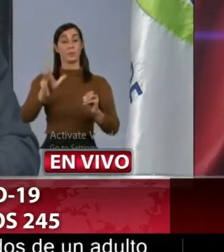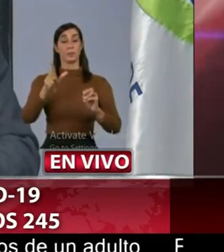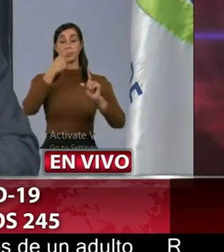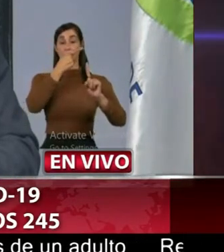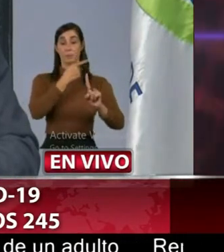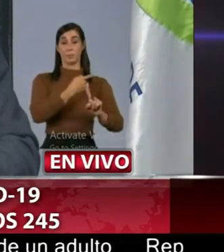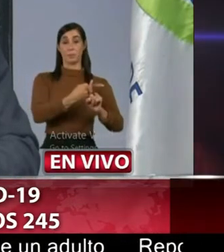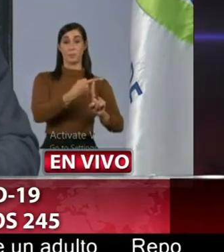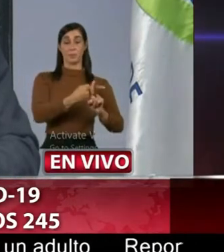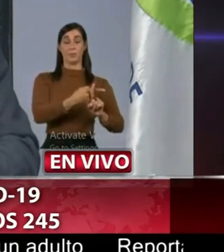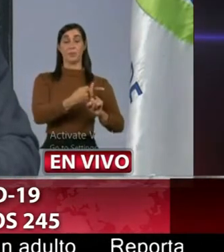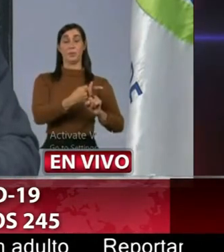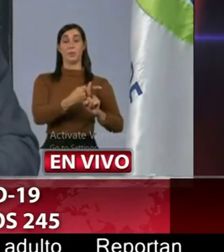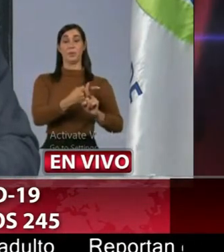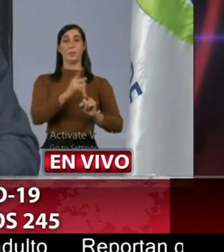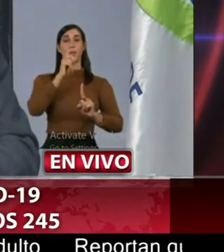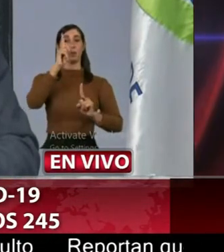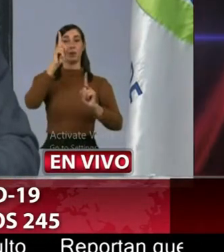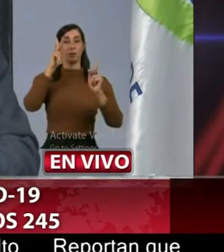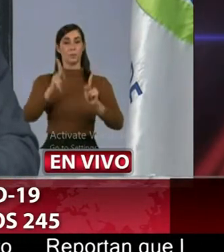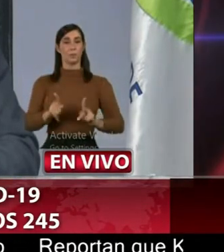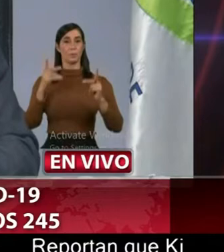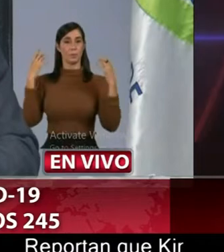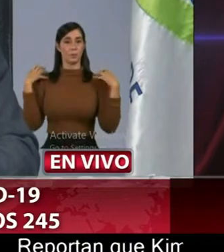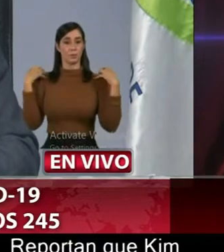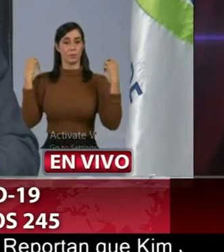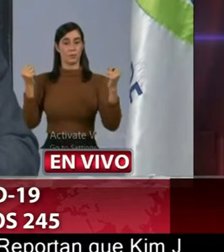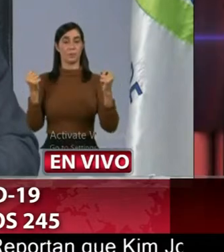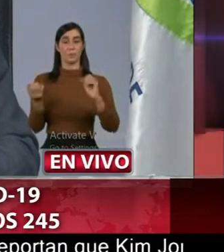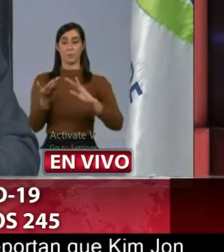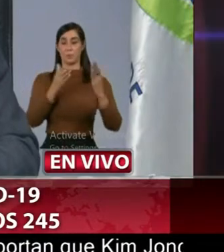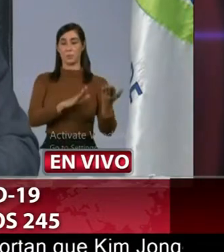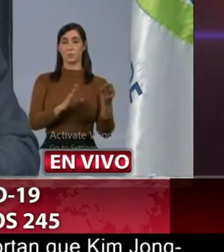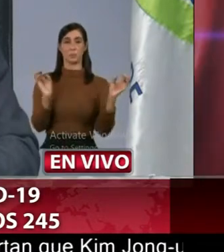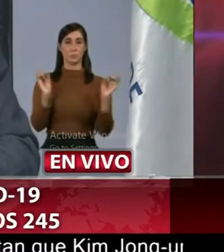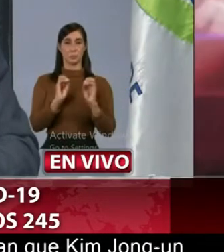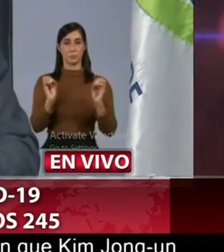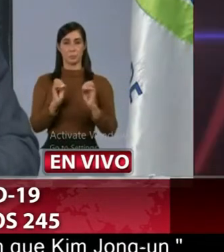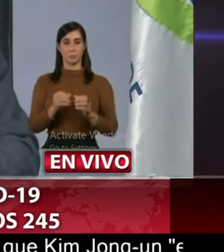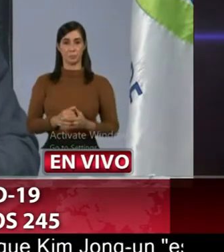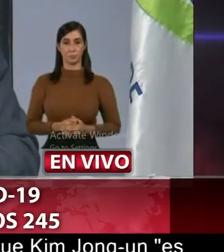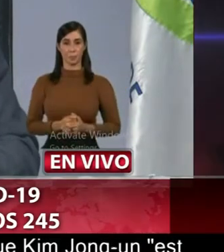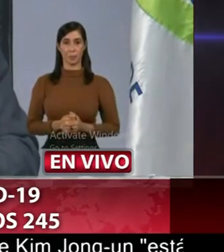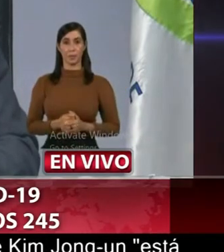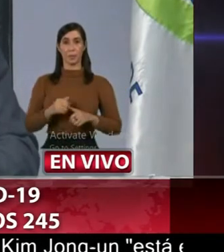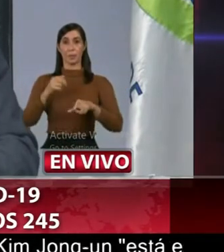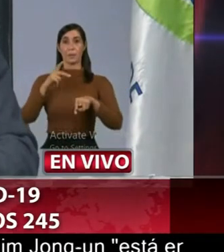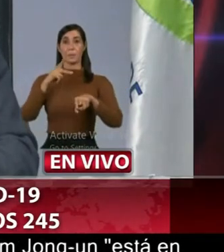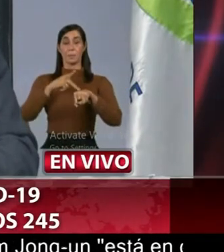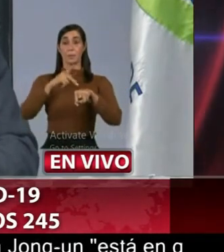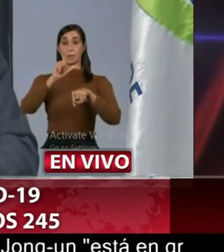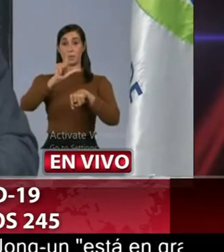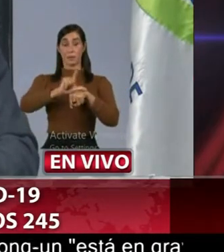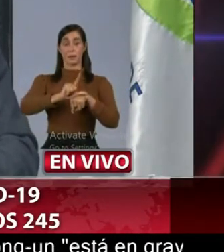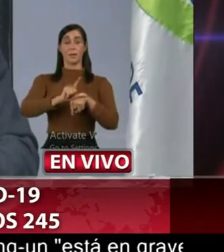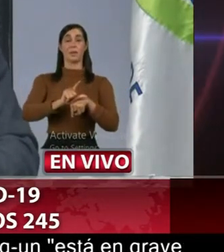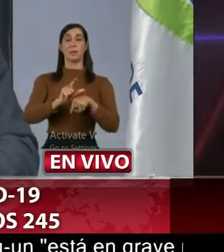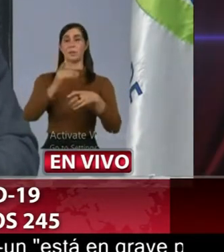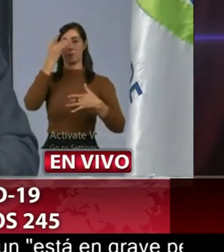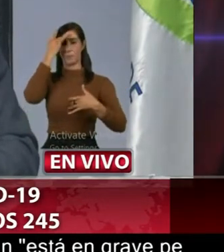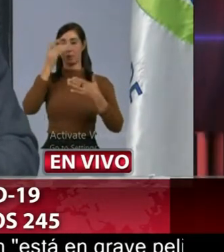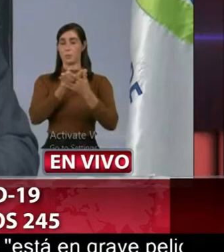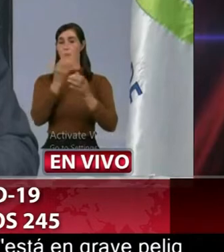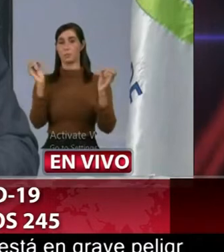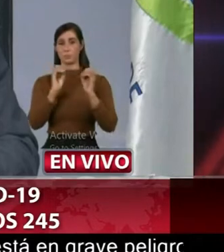positividad un recuperado cero fallecimiento Pedernales cero casos